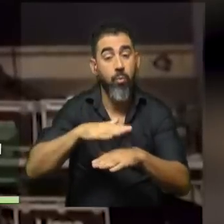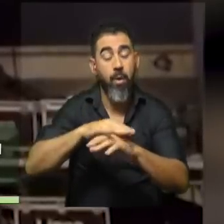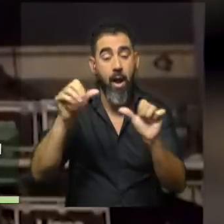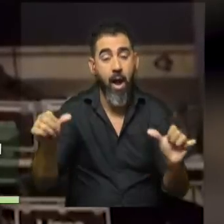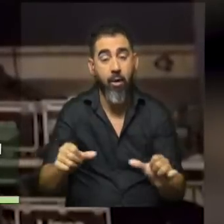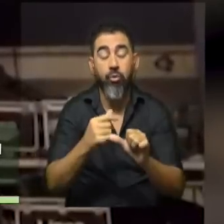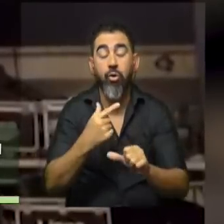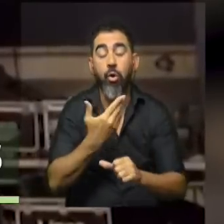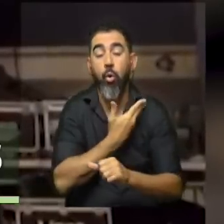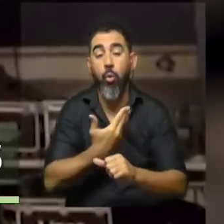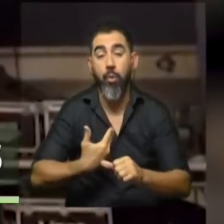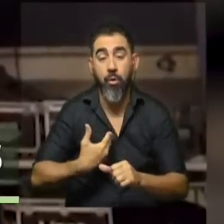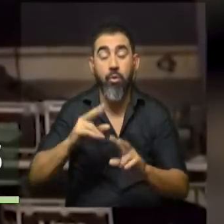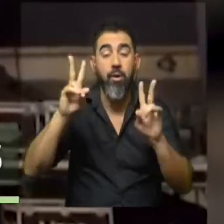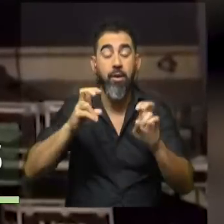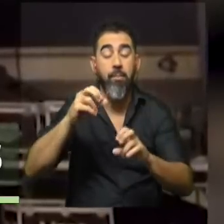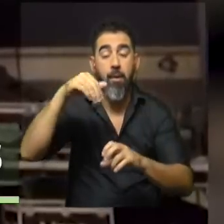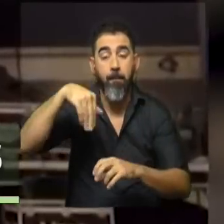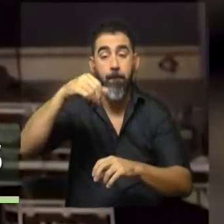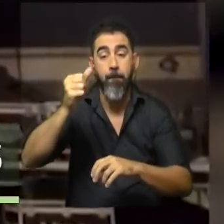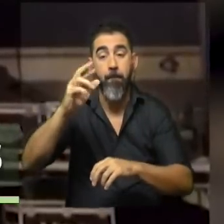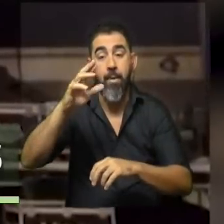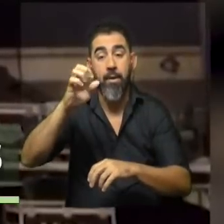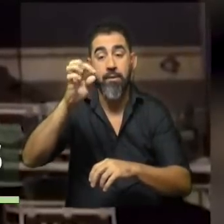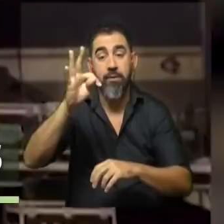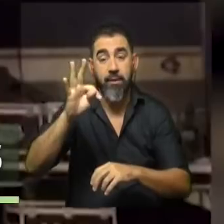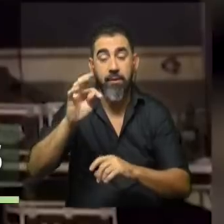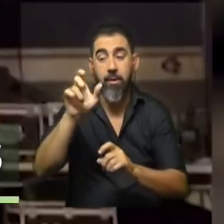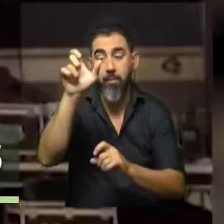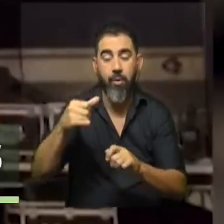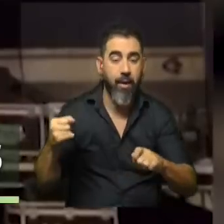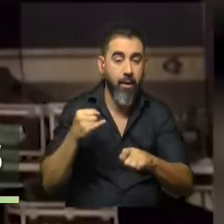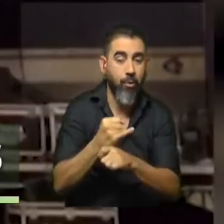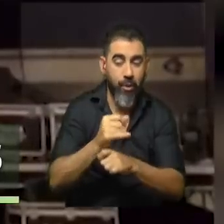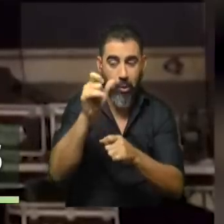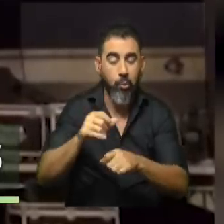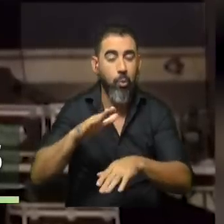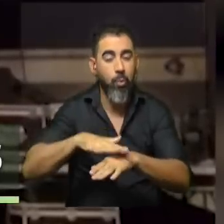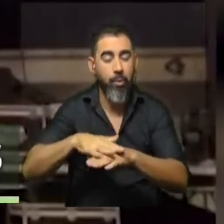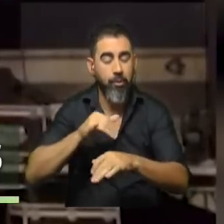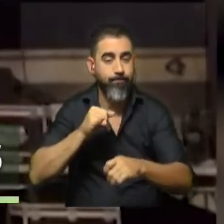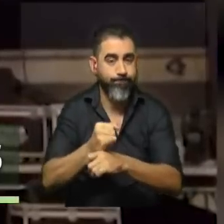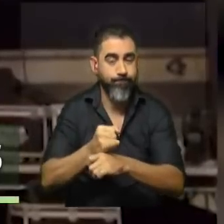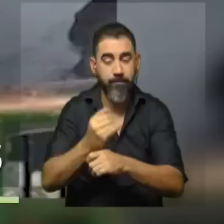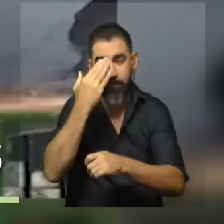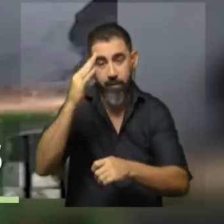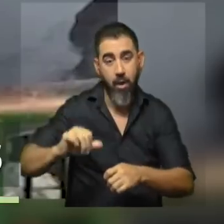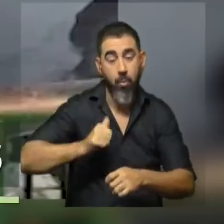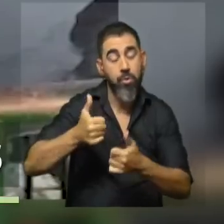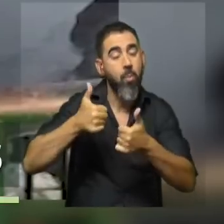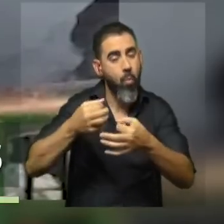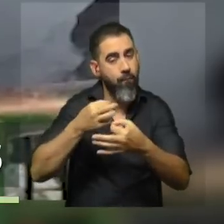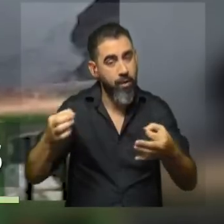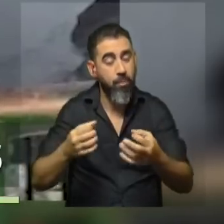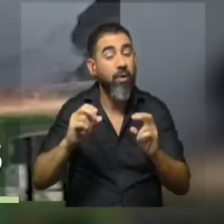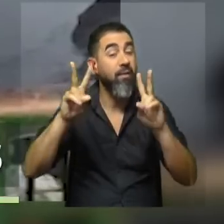gobierno en el tema Marcet y de haber tenido a la persona equivocada en el lugar equivocado en el tema Aztesiano. Eso, el Frente Amplio, lo ha aprovechado muy bien porque